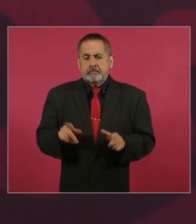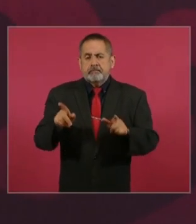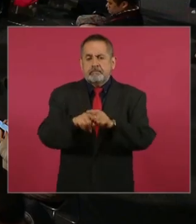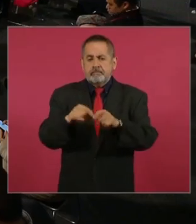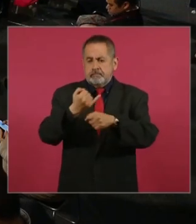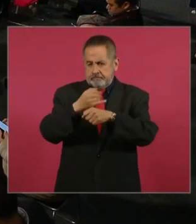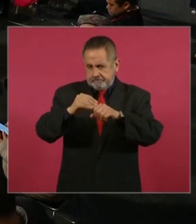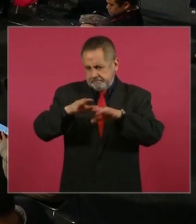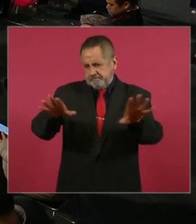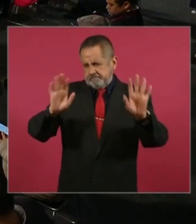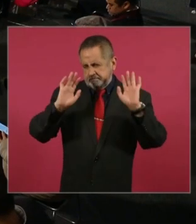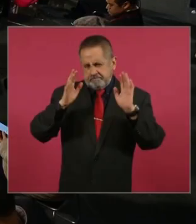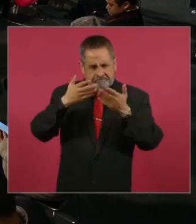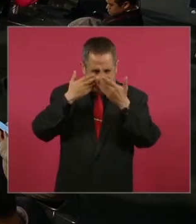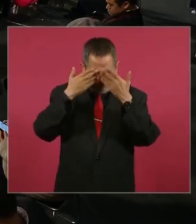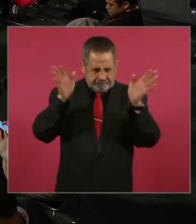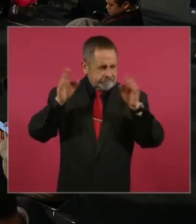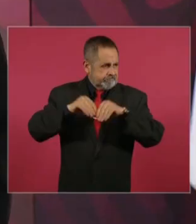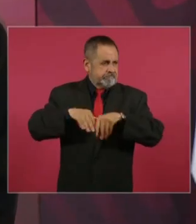información general.